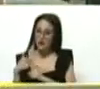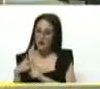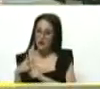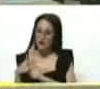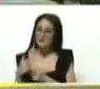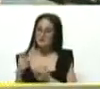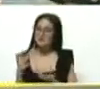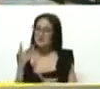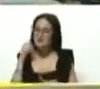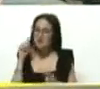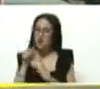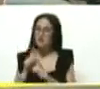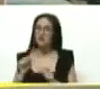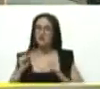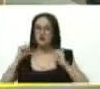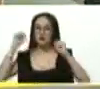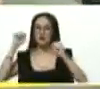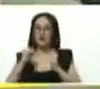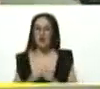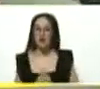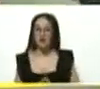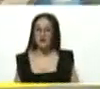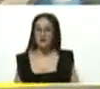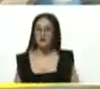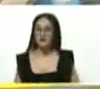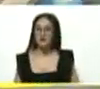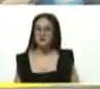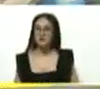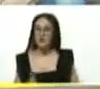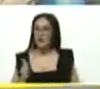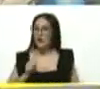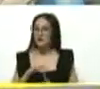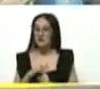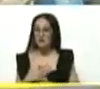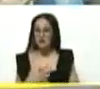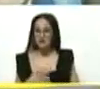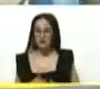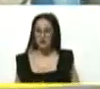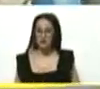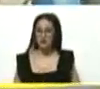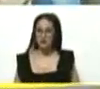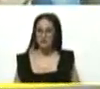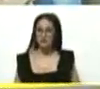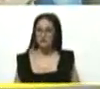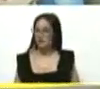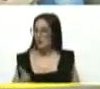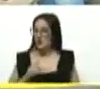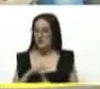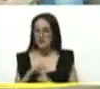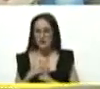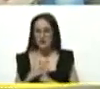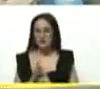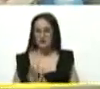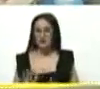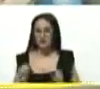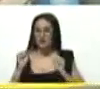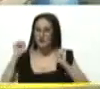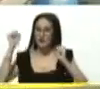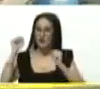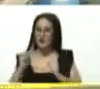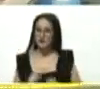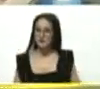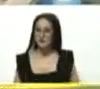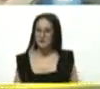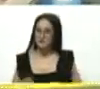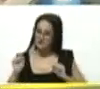para triunfar en todos los escenarios, para triunfar en el escenario que sea. Aquí vamos,